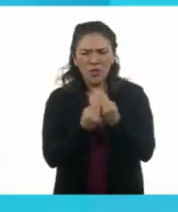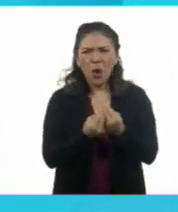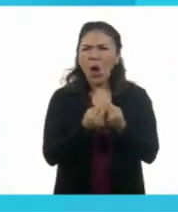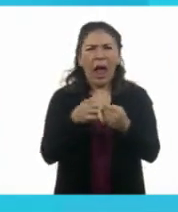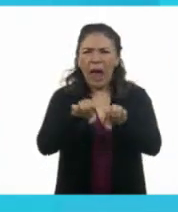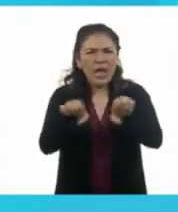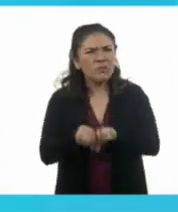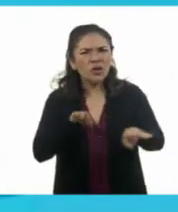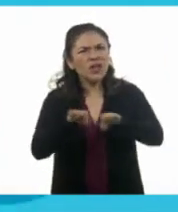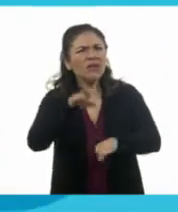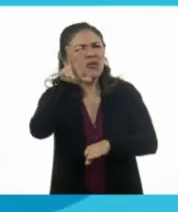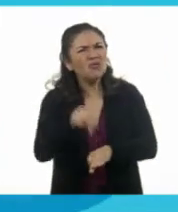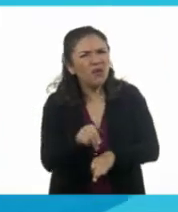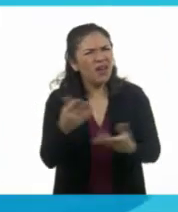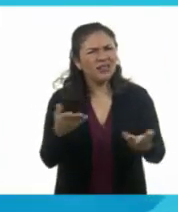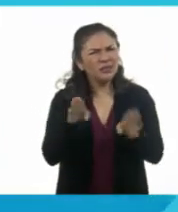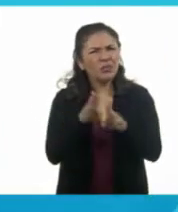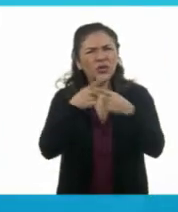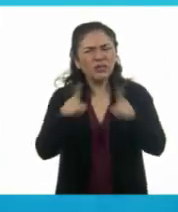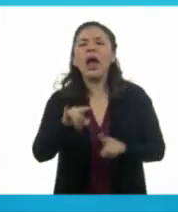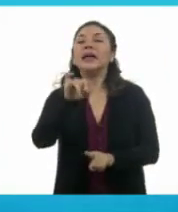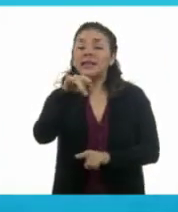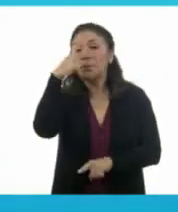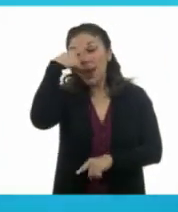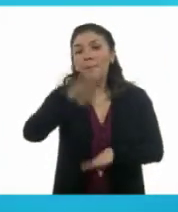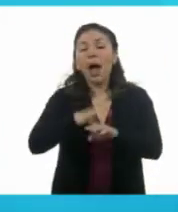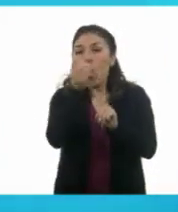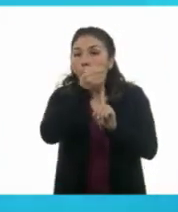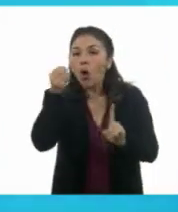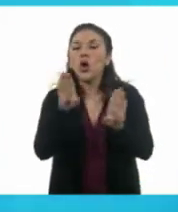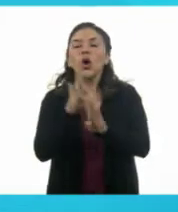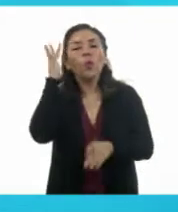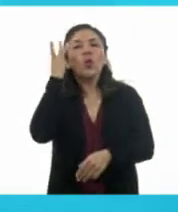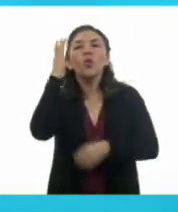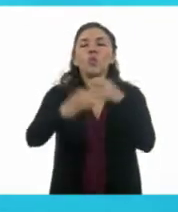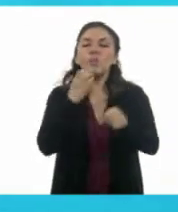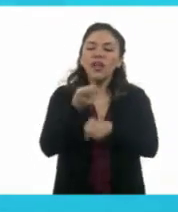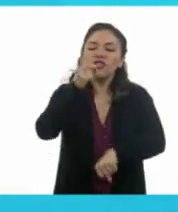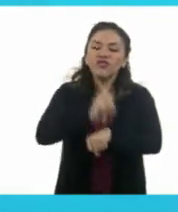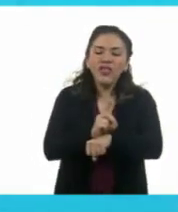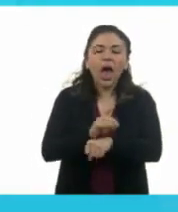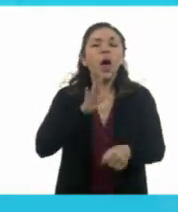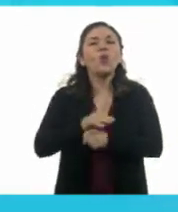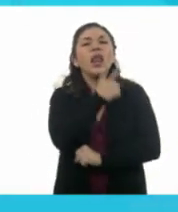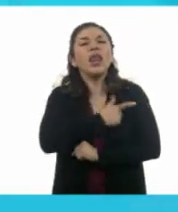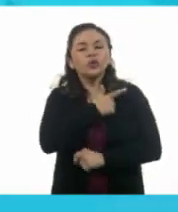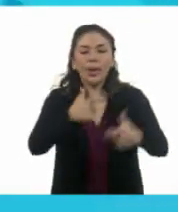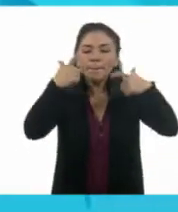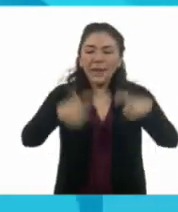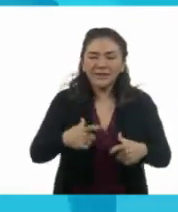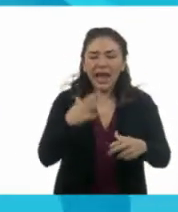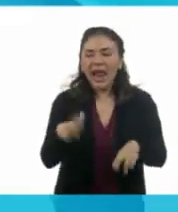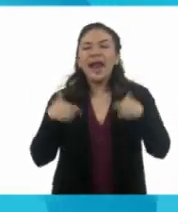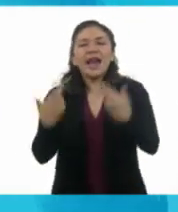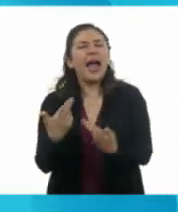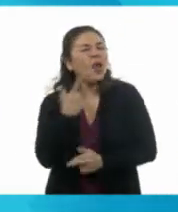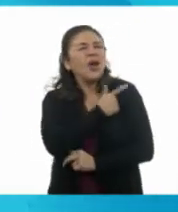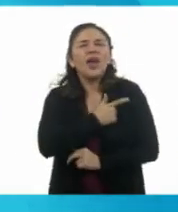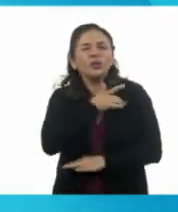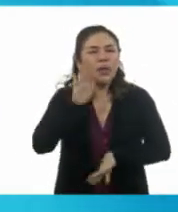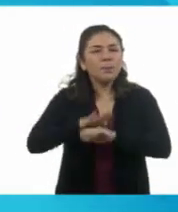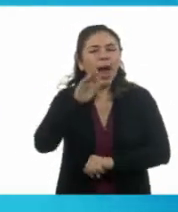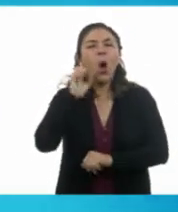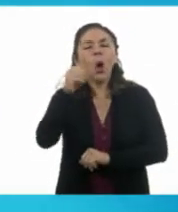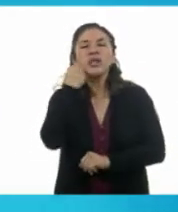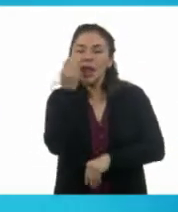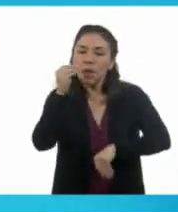¿Sí? Exactamente. Es para tener una mejor organización de los cumpleaños. ¿Cuál es su pastel favorito? ¿Cuál regalo ideal? ¿Y detalles para